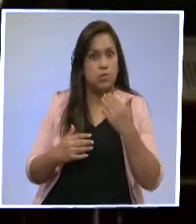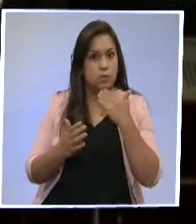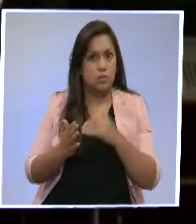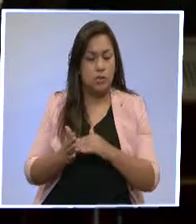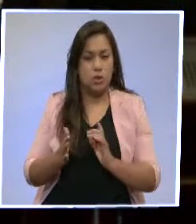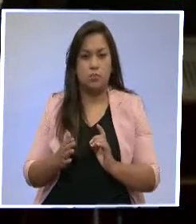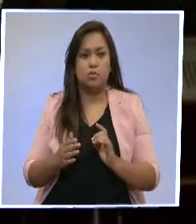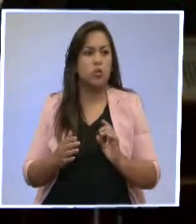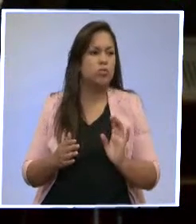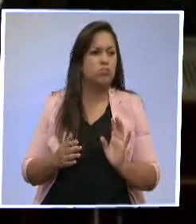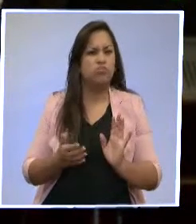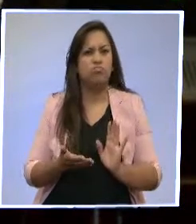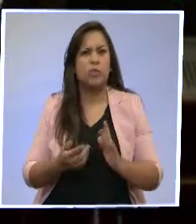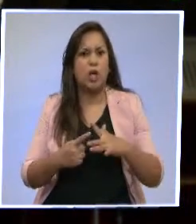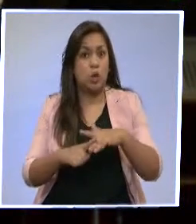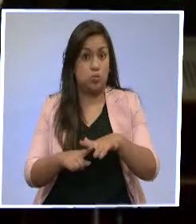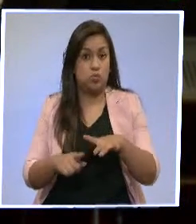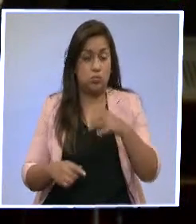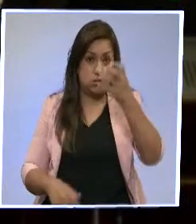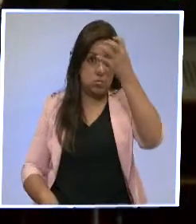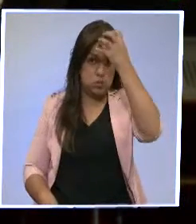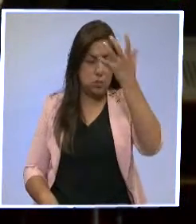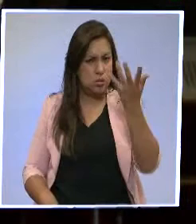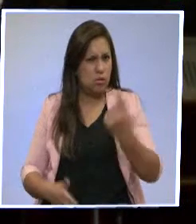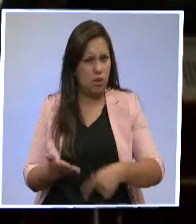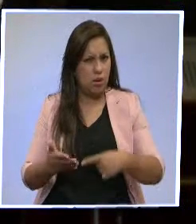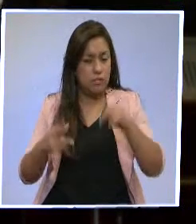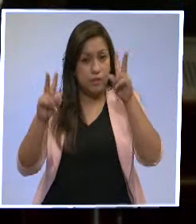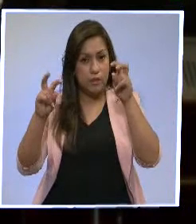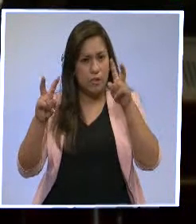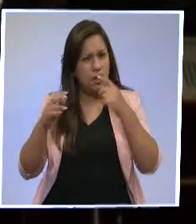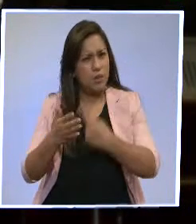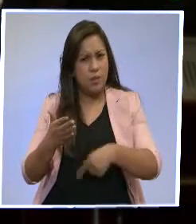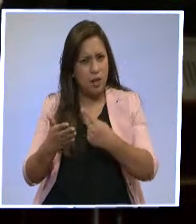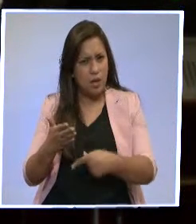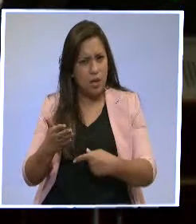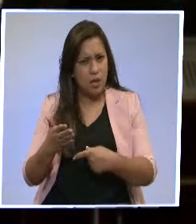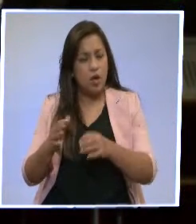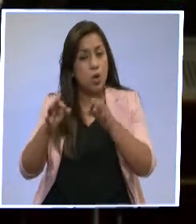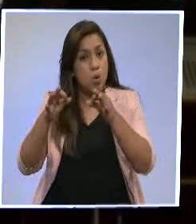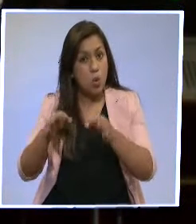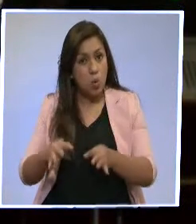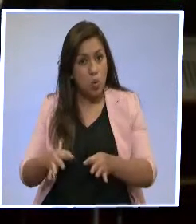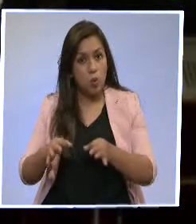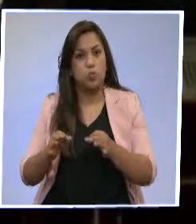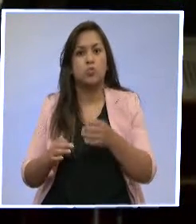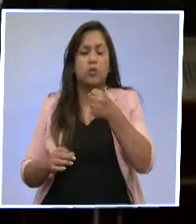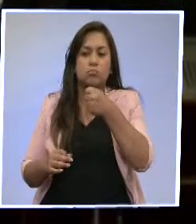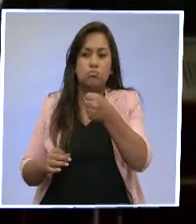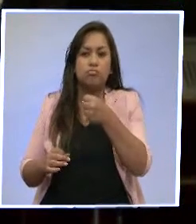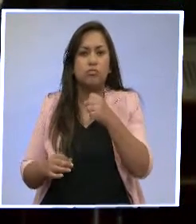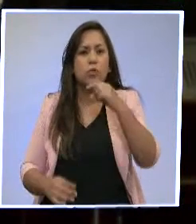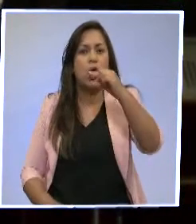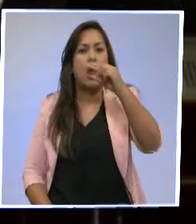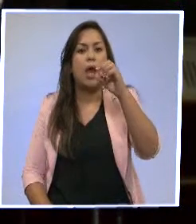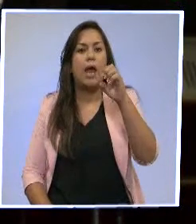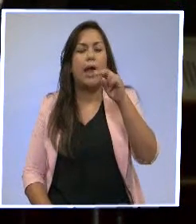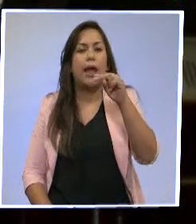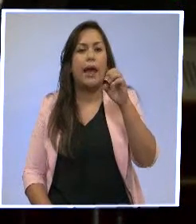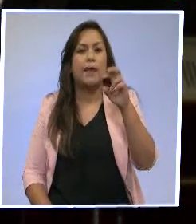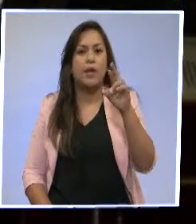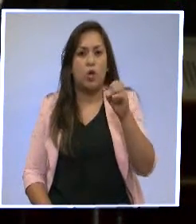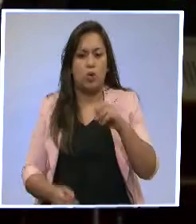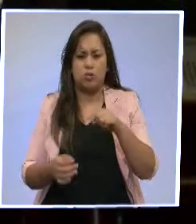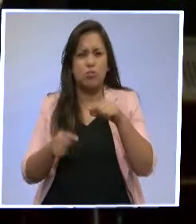educativa. Pero tal vez el punto más controversial tiene que ver con la posibilidad que conste el género de la persona en lugar del